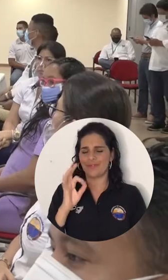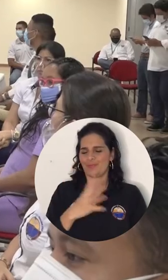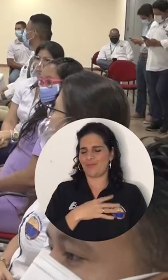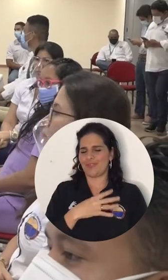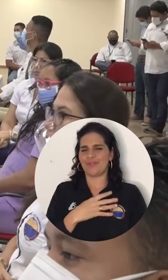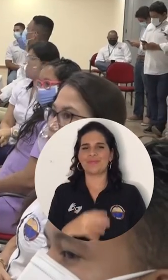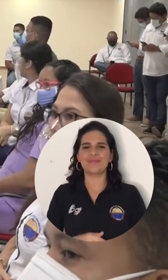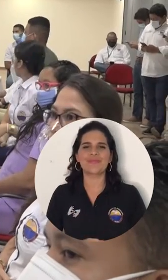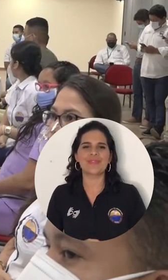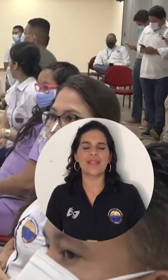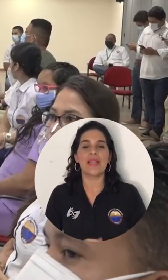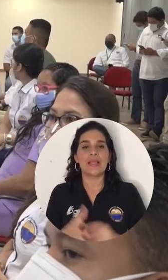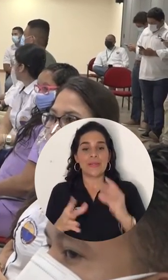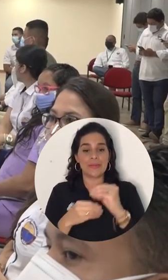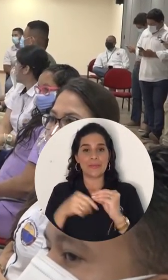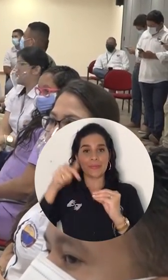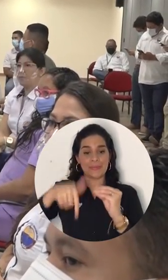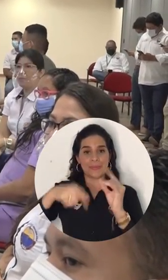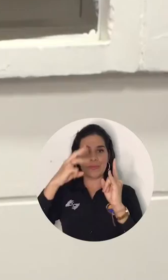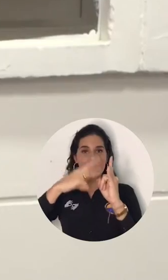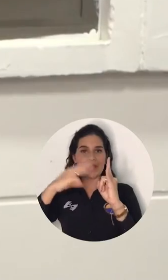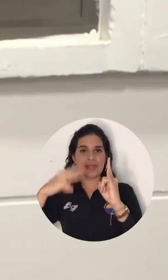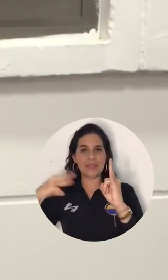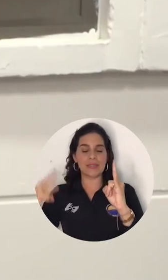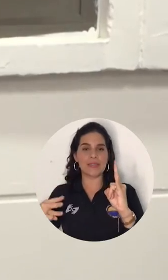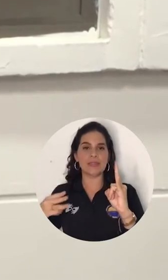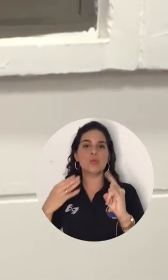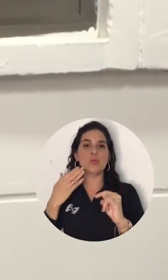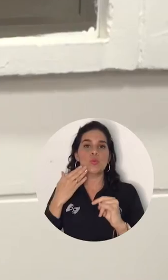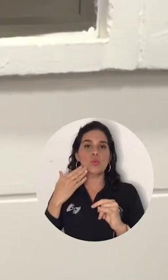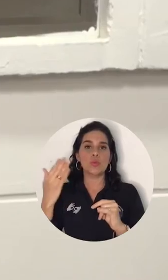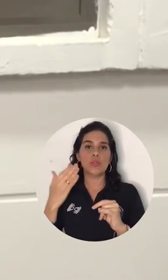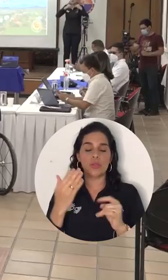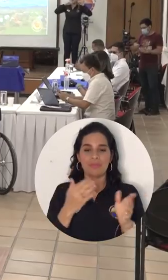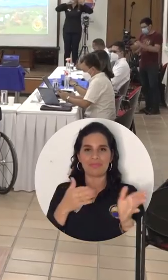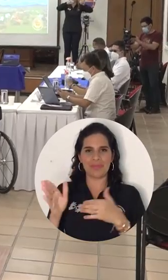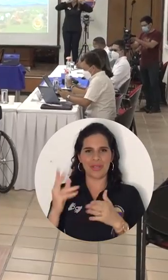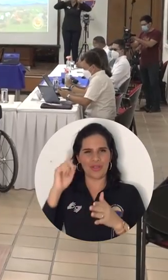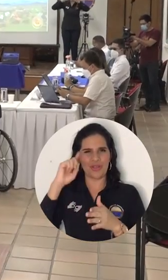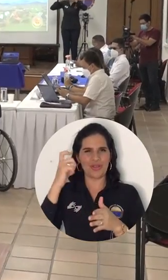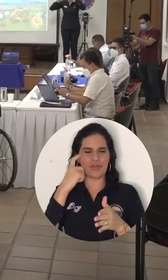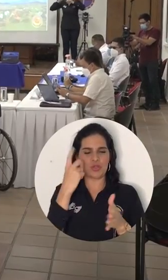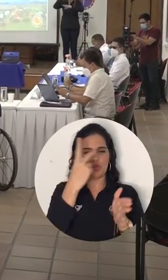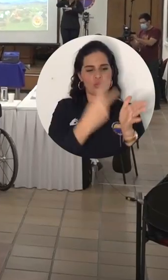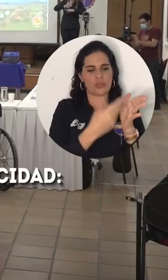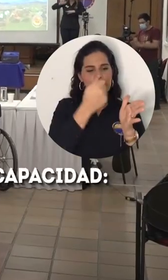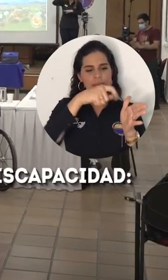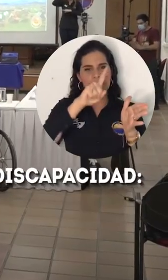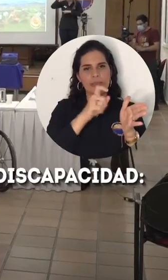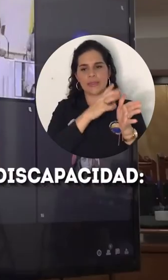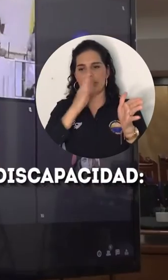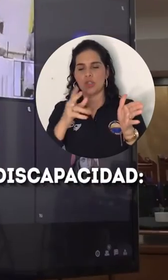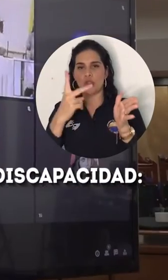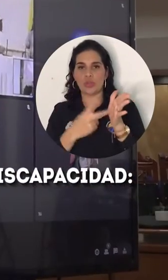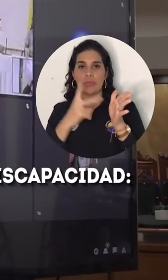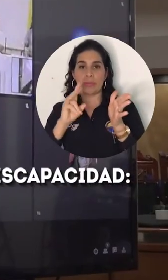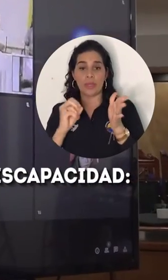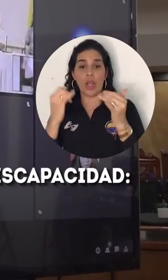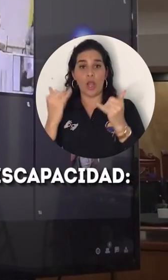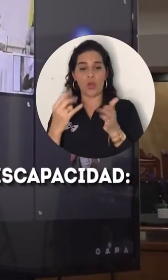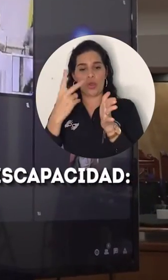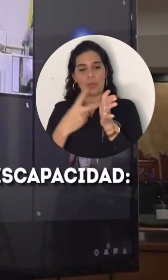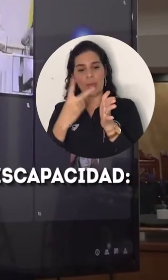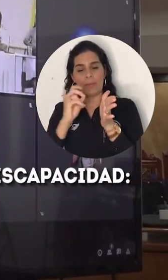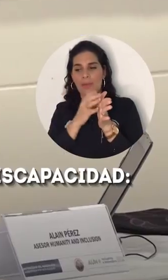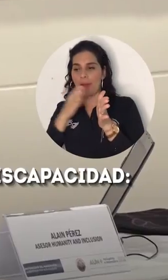y muy contento. Cabe resaltar que la Universidad del Magdalena desde la ejecución de los planes de gobierno 2016-2020 y 2020